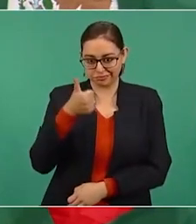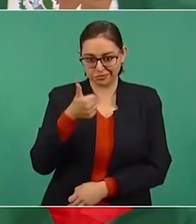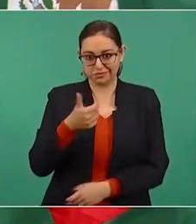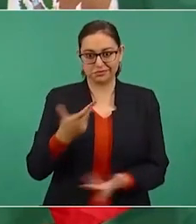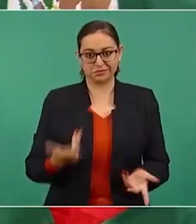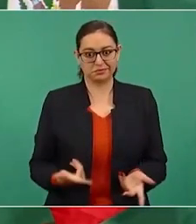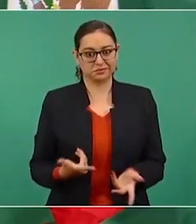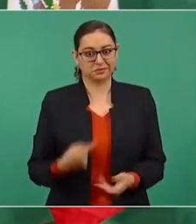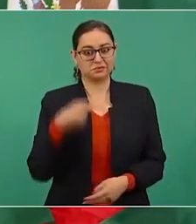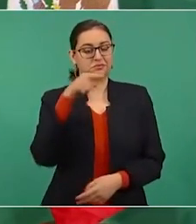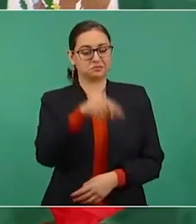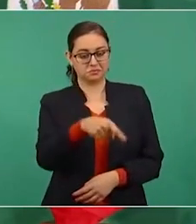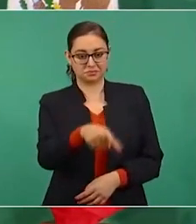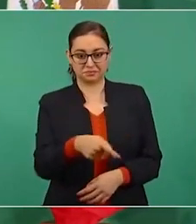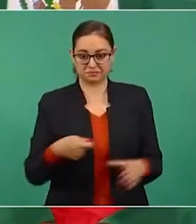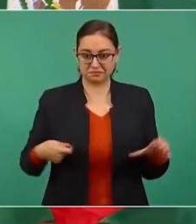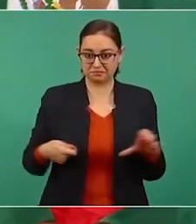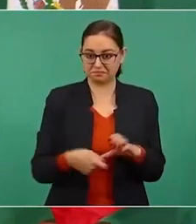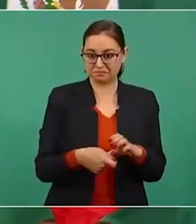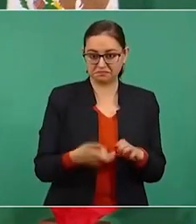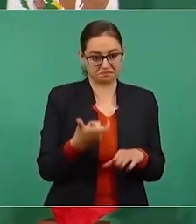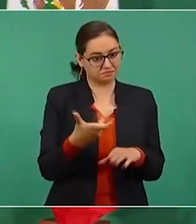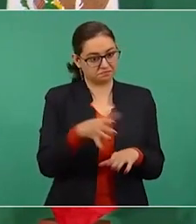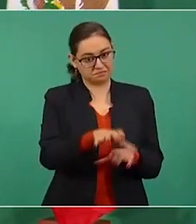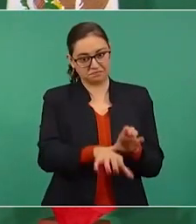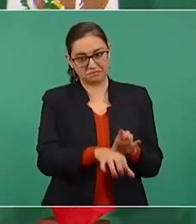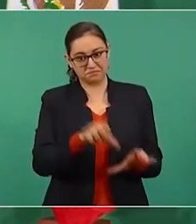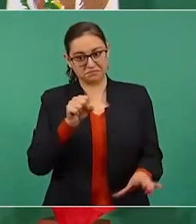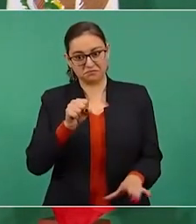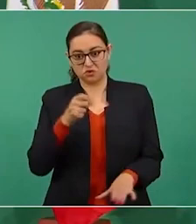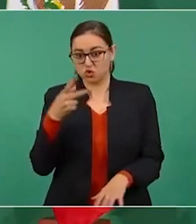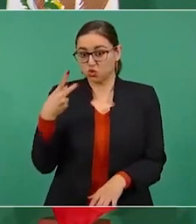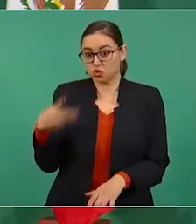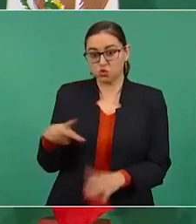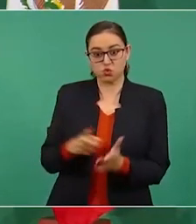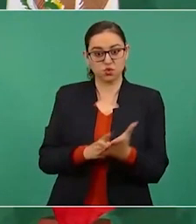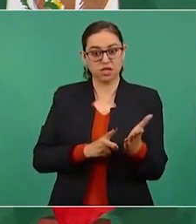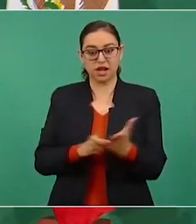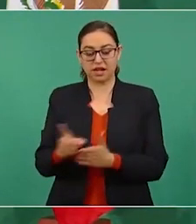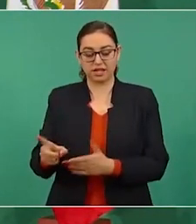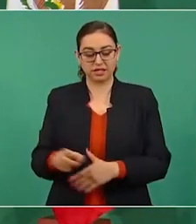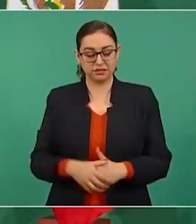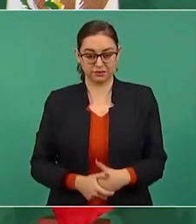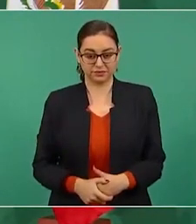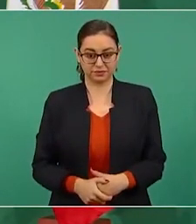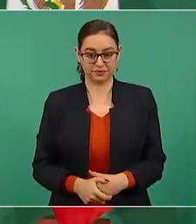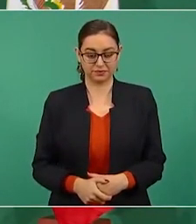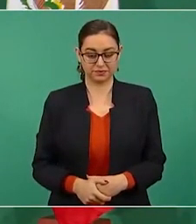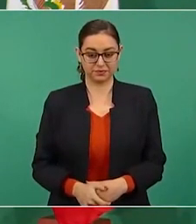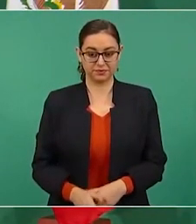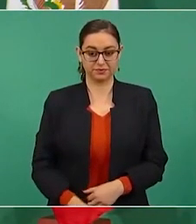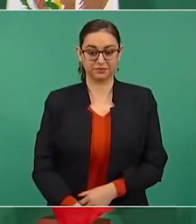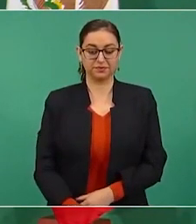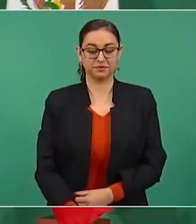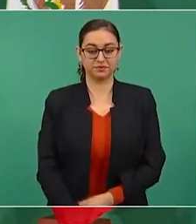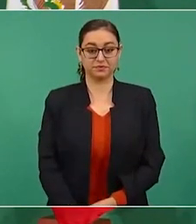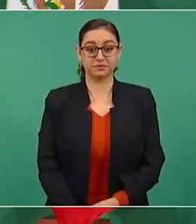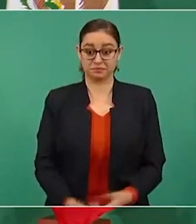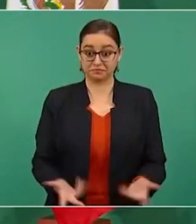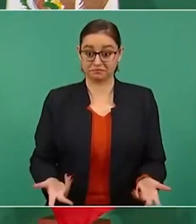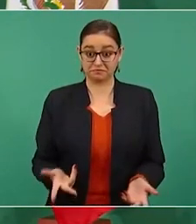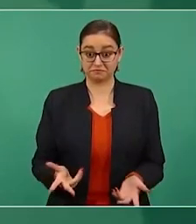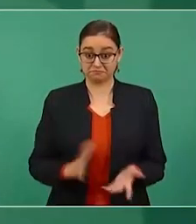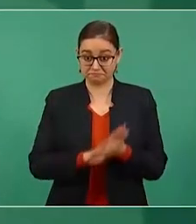a sacar lo que por derecho y justicia les corresponde. Es una